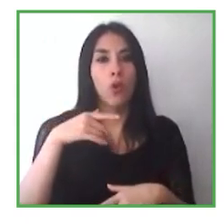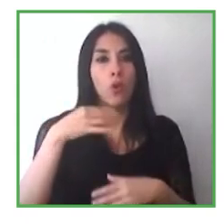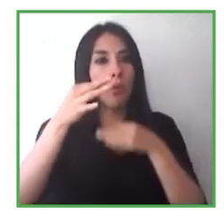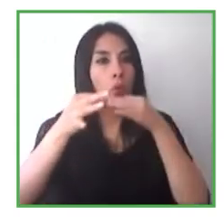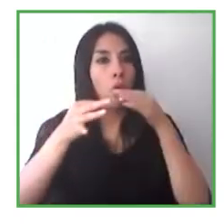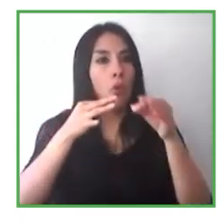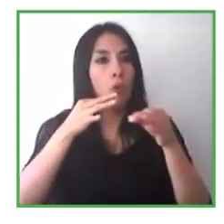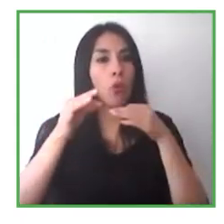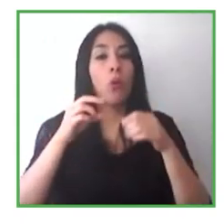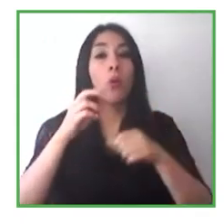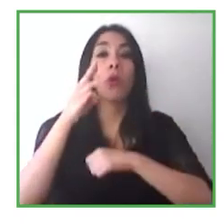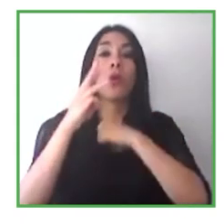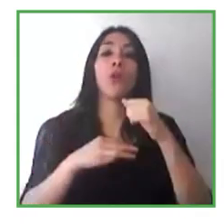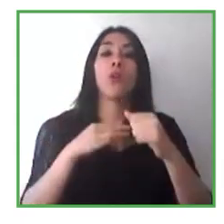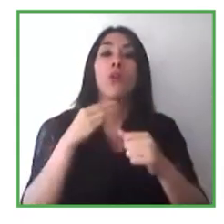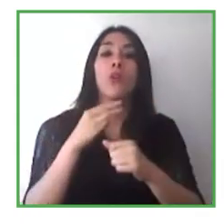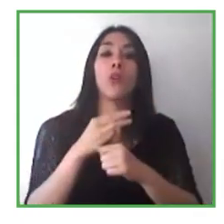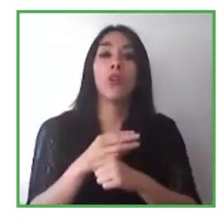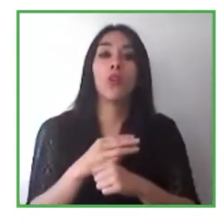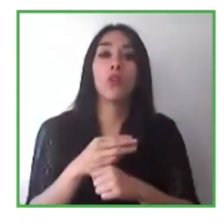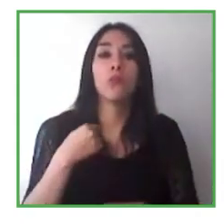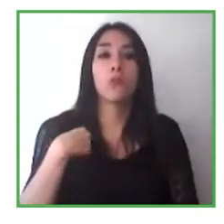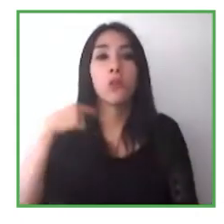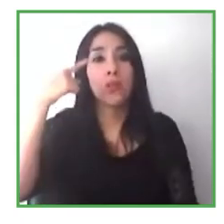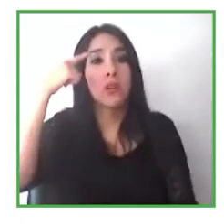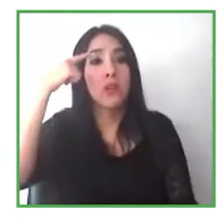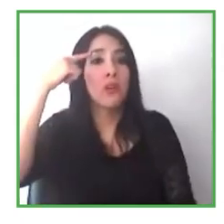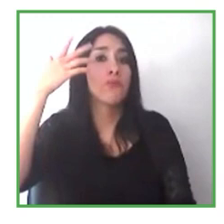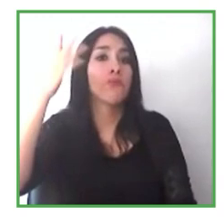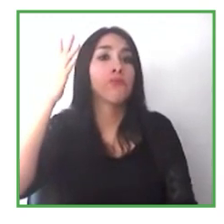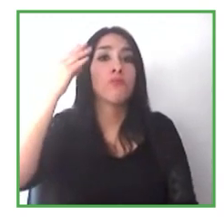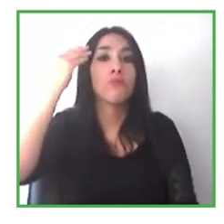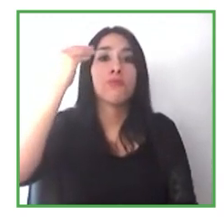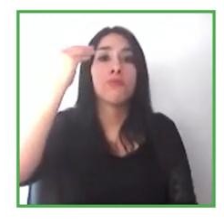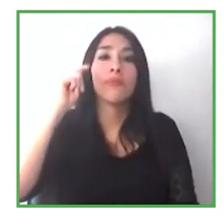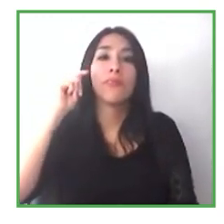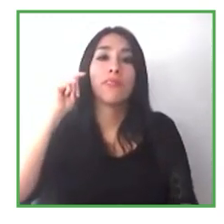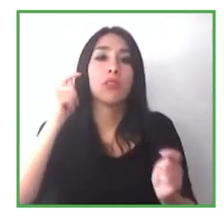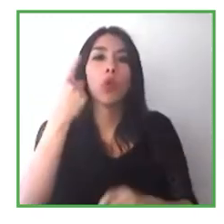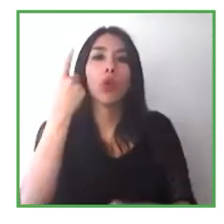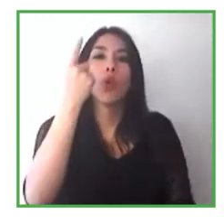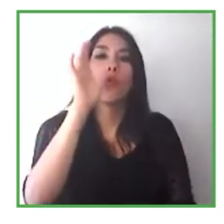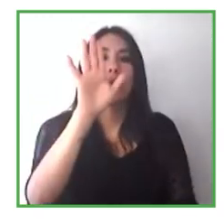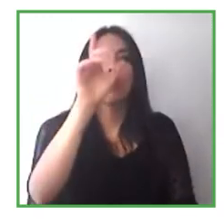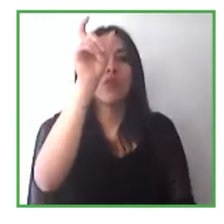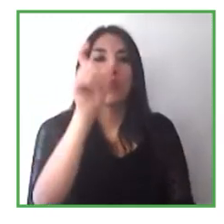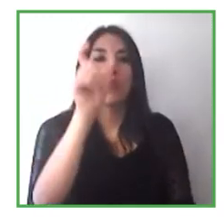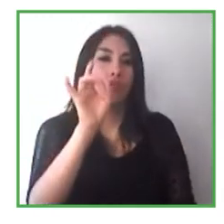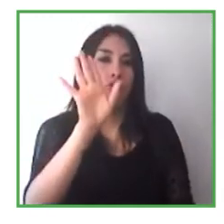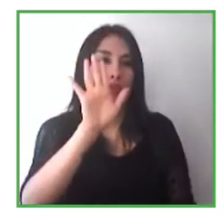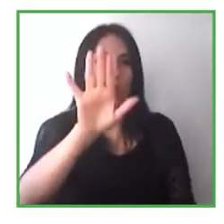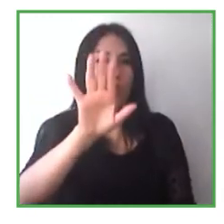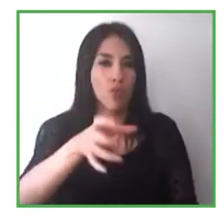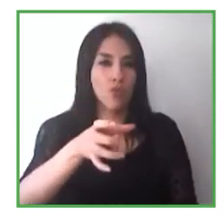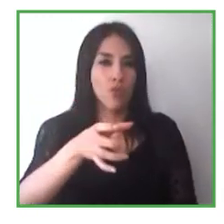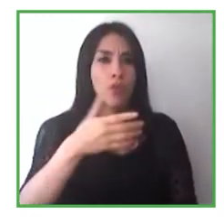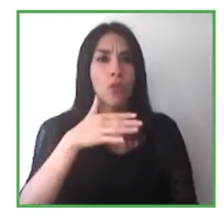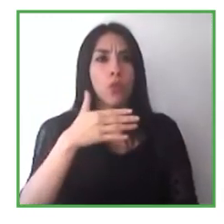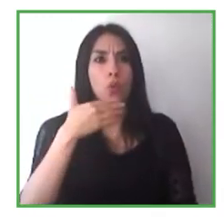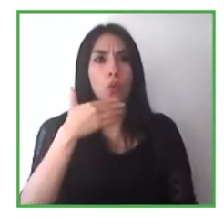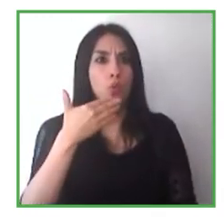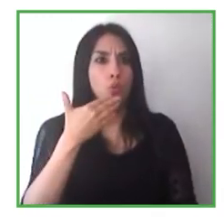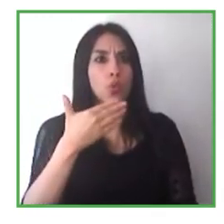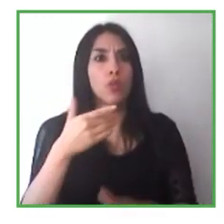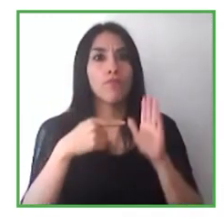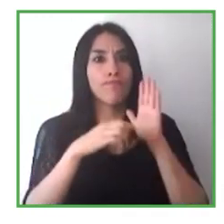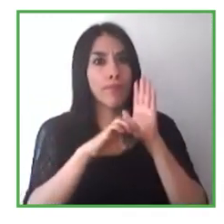global y yo asumí que era trabajo global, pero bueno, no están. Son ejemplos muy buenos y son muy prácticos. Son cosas